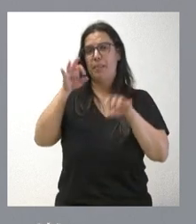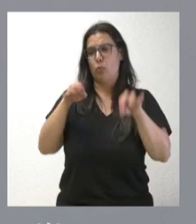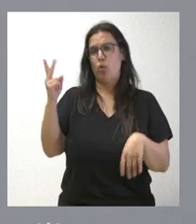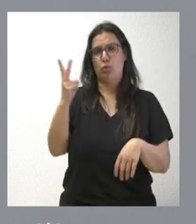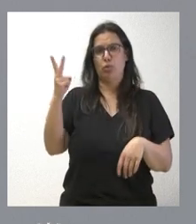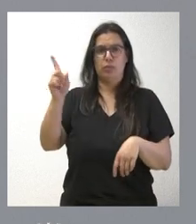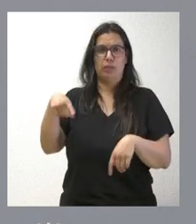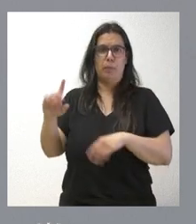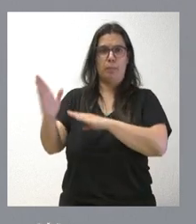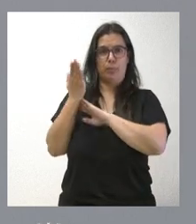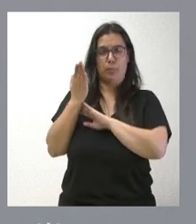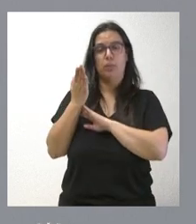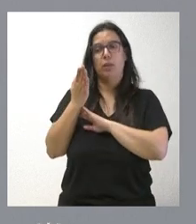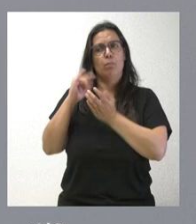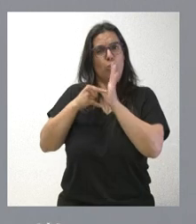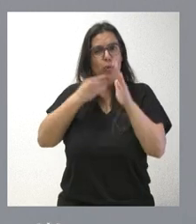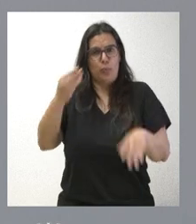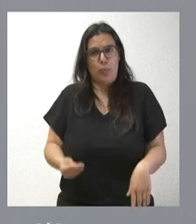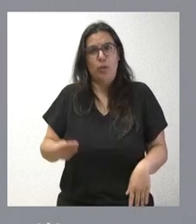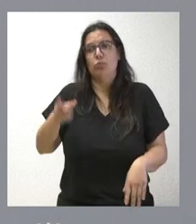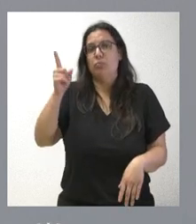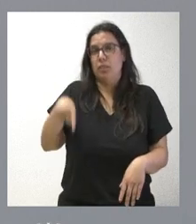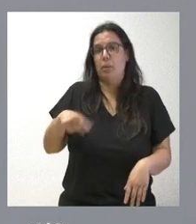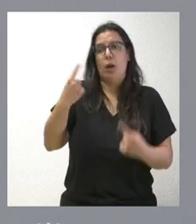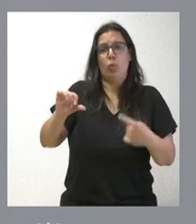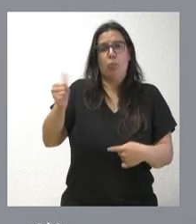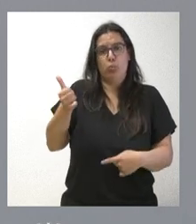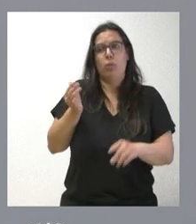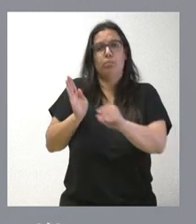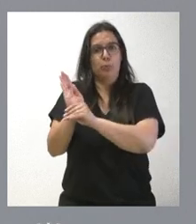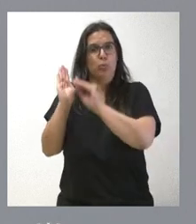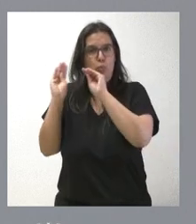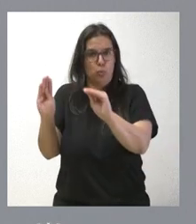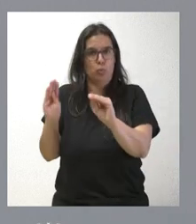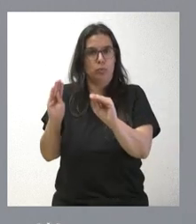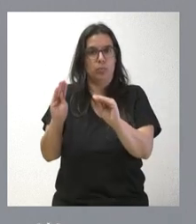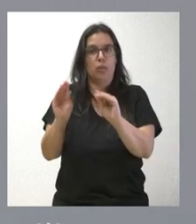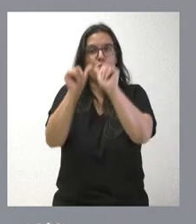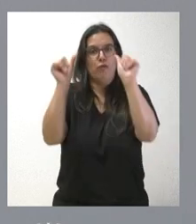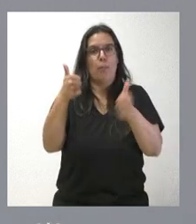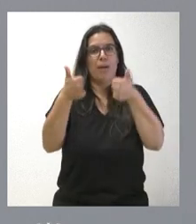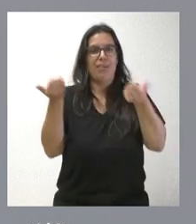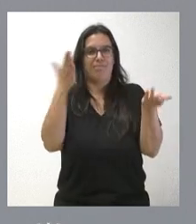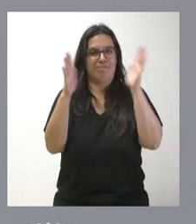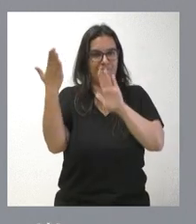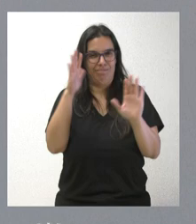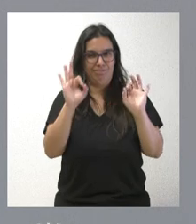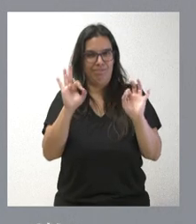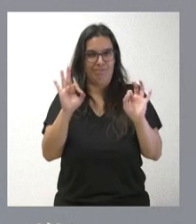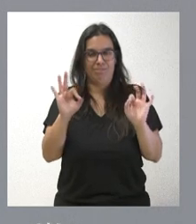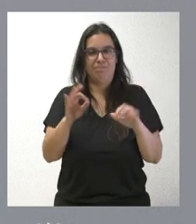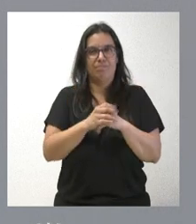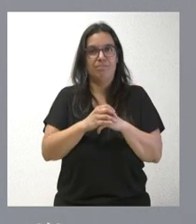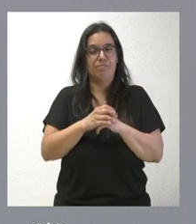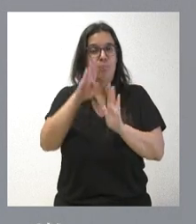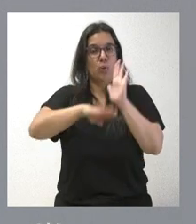podrán presentar y presentarán buenos proyectos y tendrán ayudas a este respecto si presentan, como seguro que lo harán, buenos